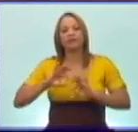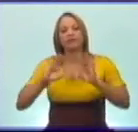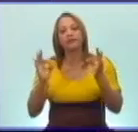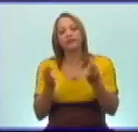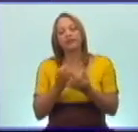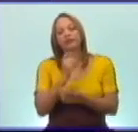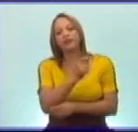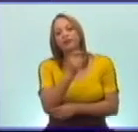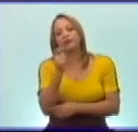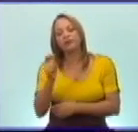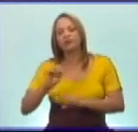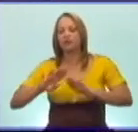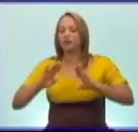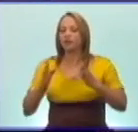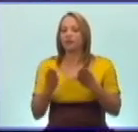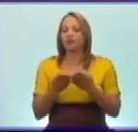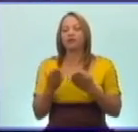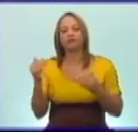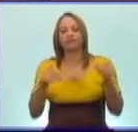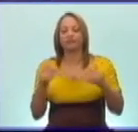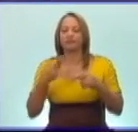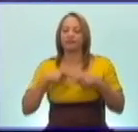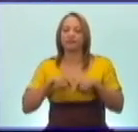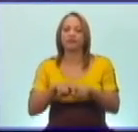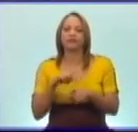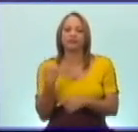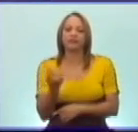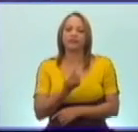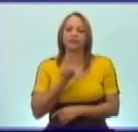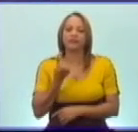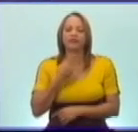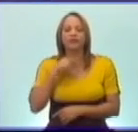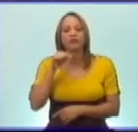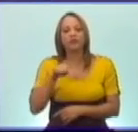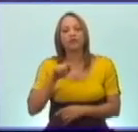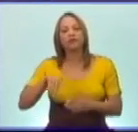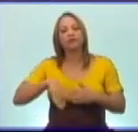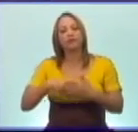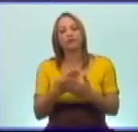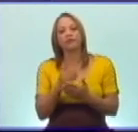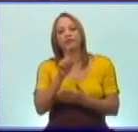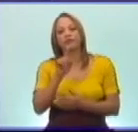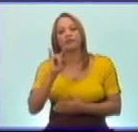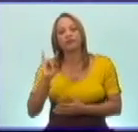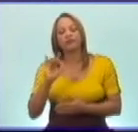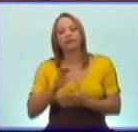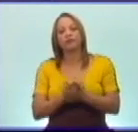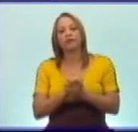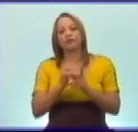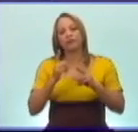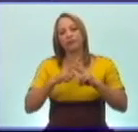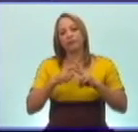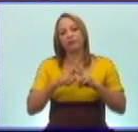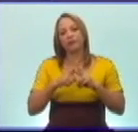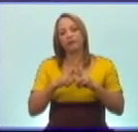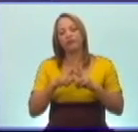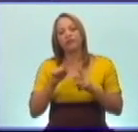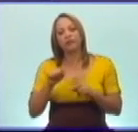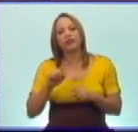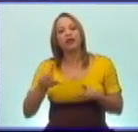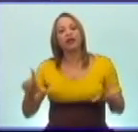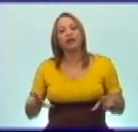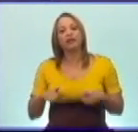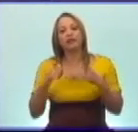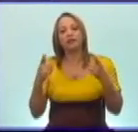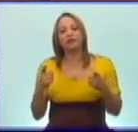maestros y todos los que nos acompañan. Hoy, 19 de mayo, rendimos tributo en el 125